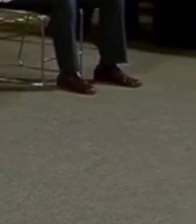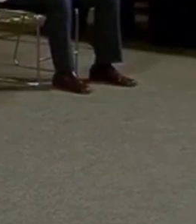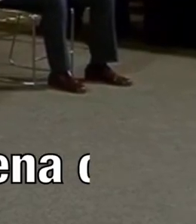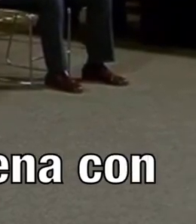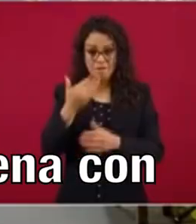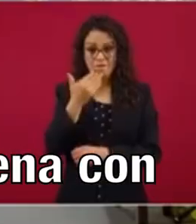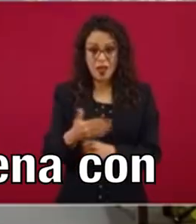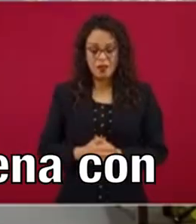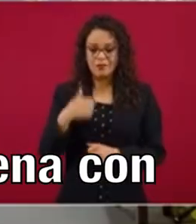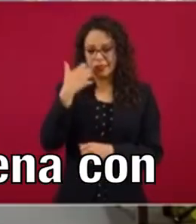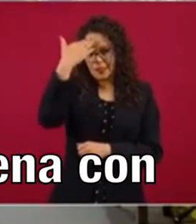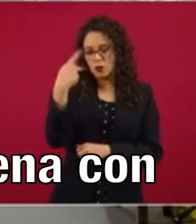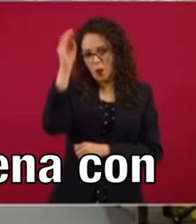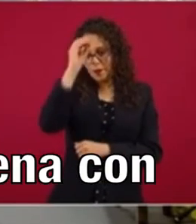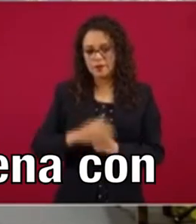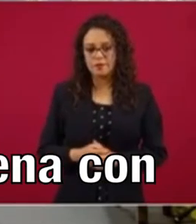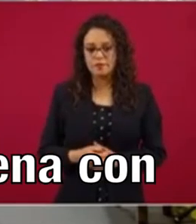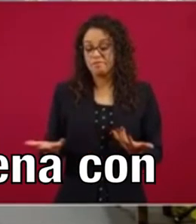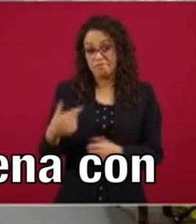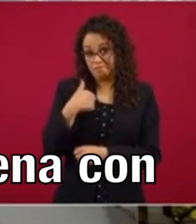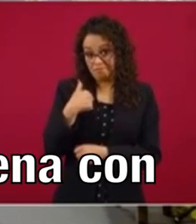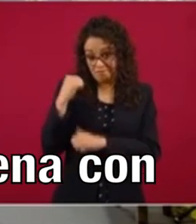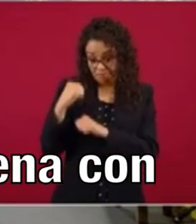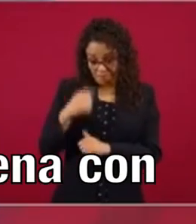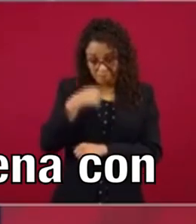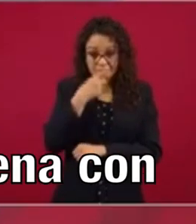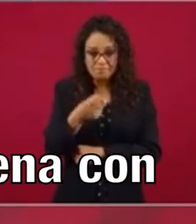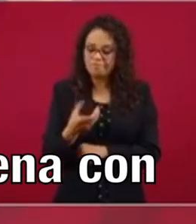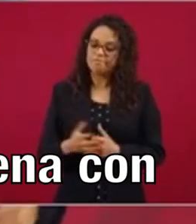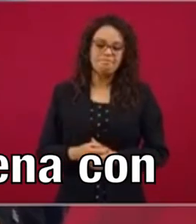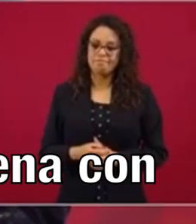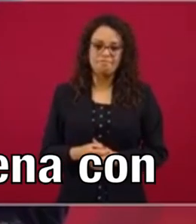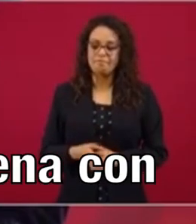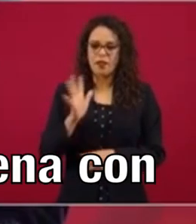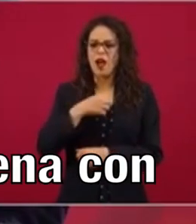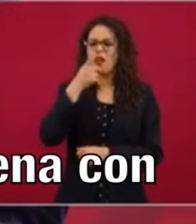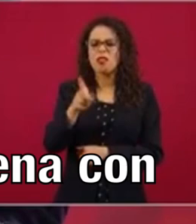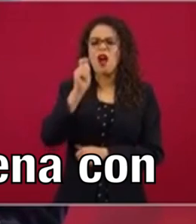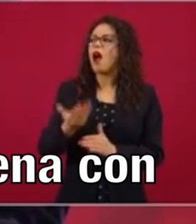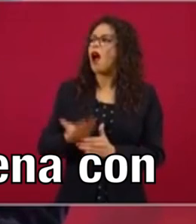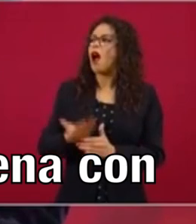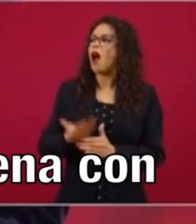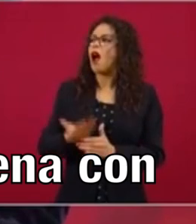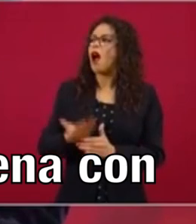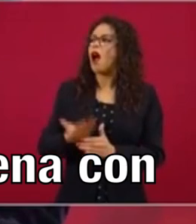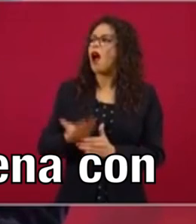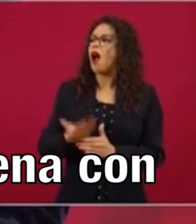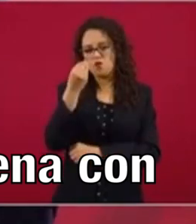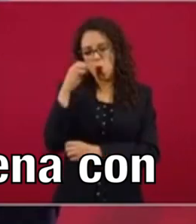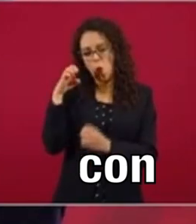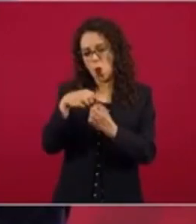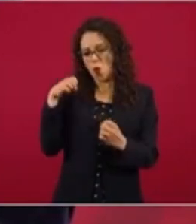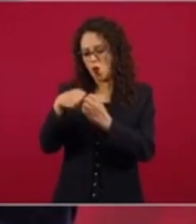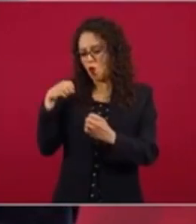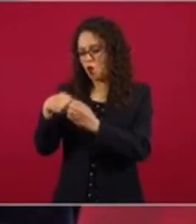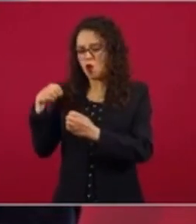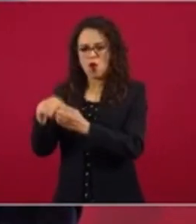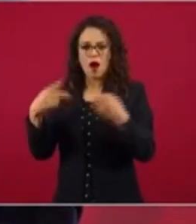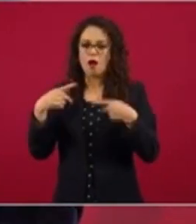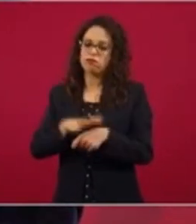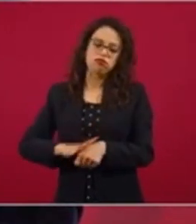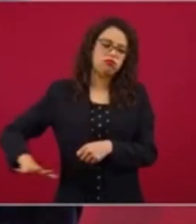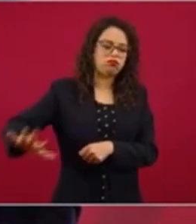Pues no me quiero meter en eso, no me corresponde. Yo lo que he dicho históricamente es de que se engañó mucho a la gente,